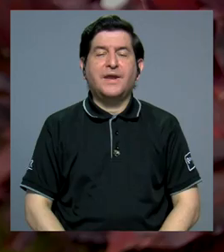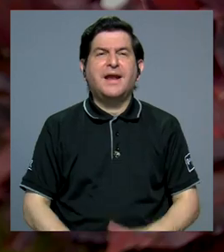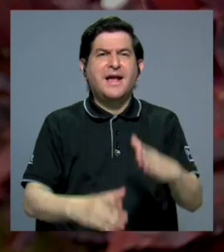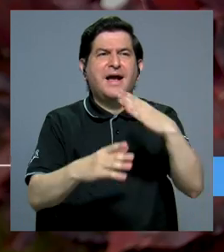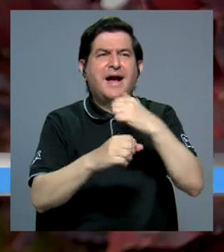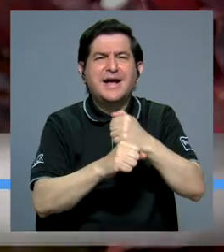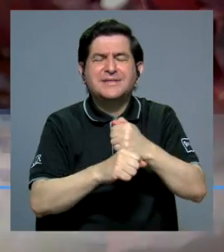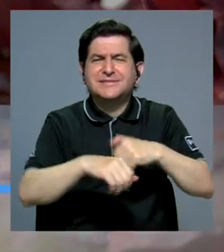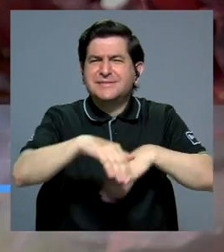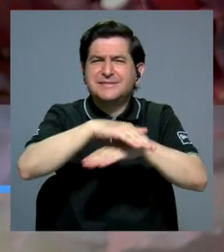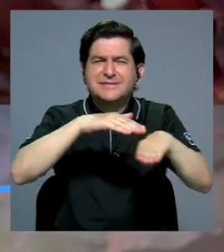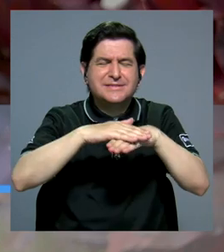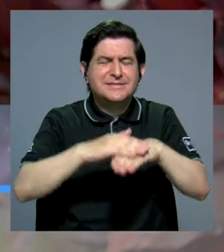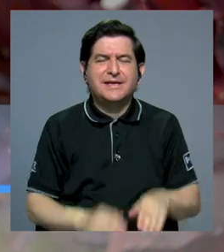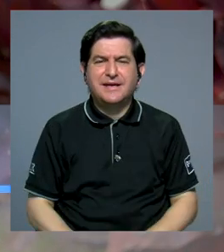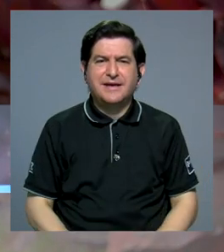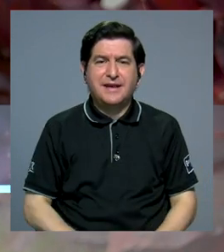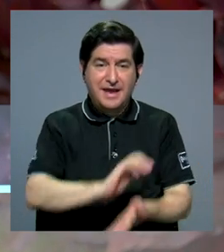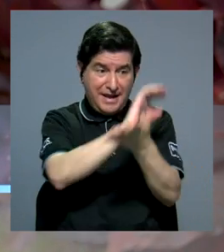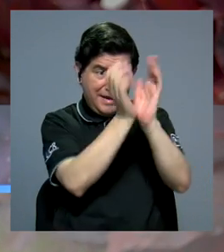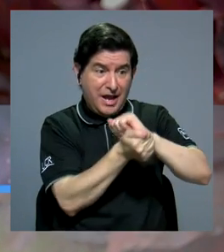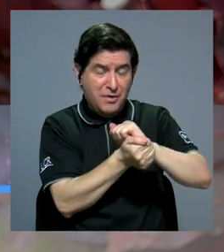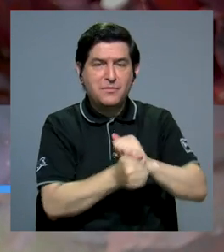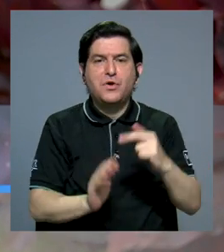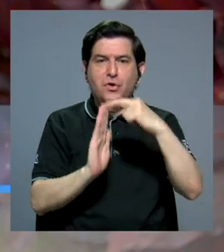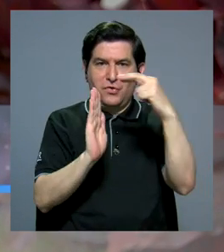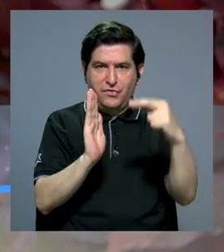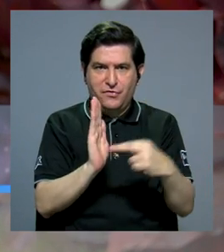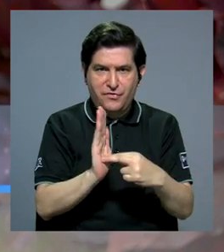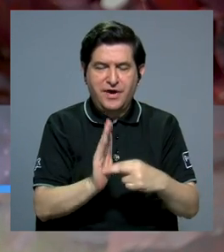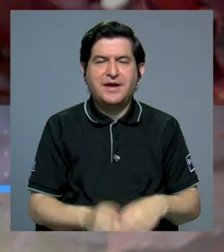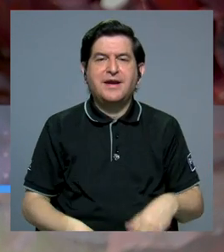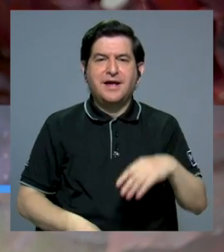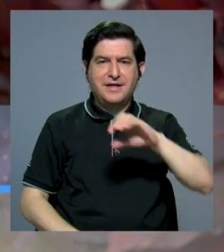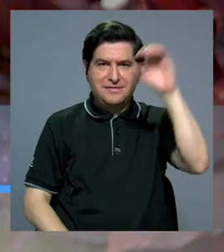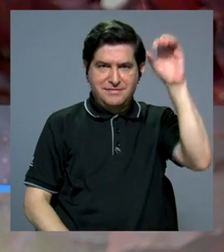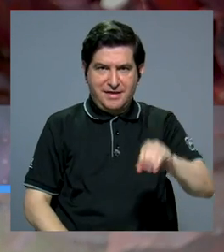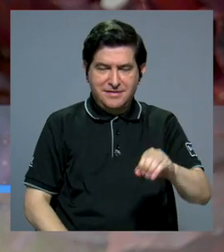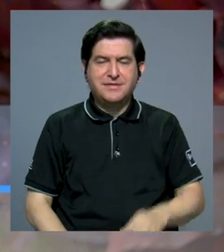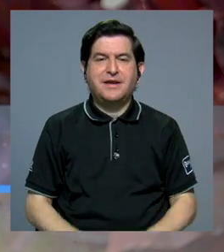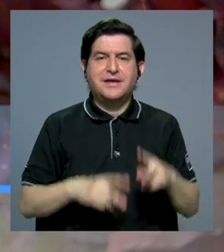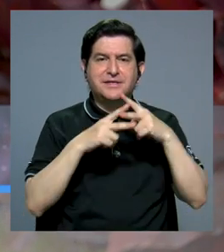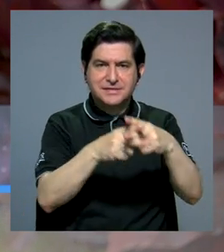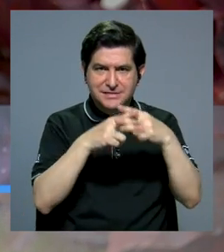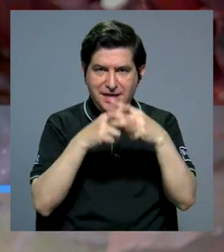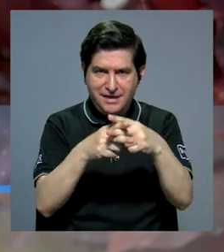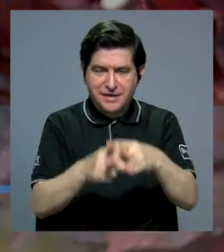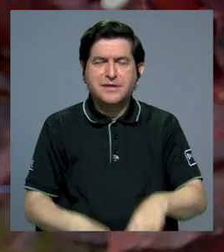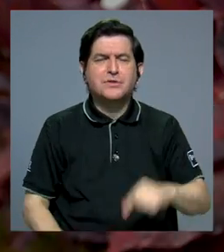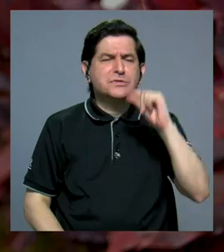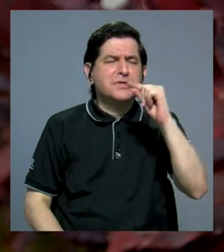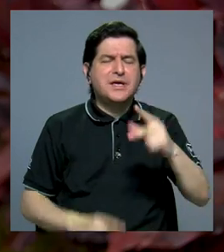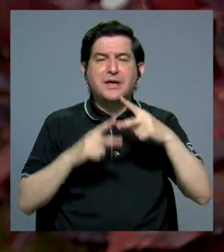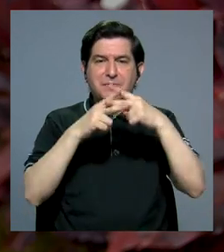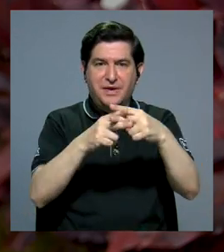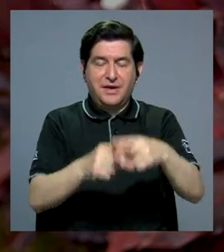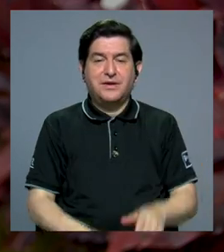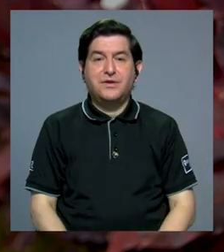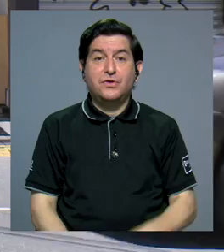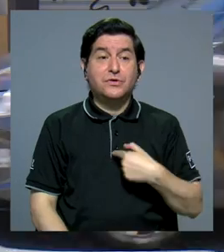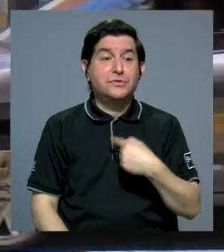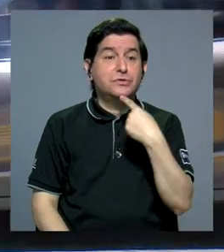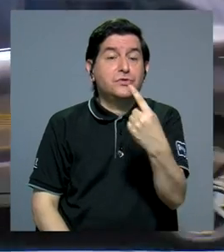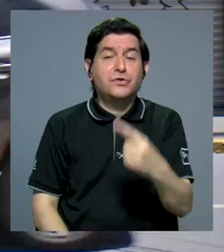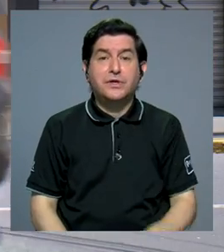básicamente toda esta reforma fue venir a regular el cobro de intereses en los créditos y microcréditos. Aquí estoy